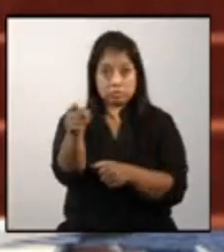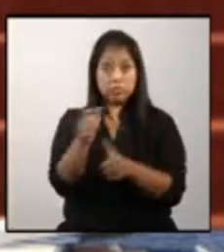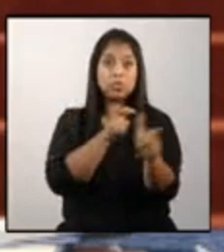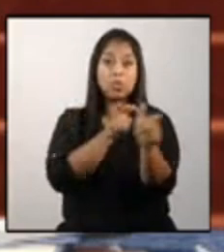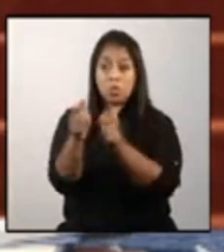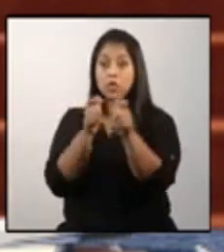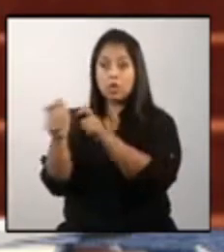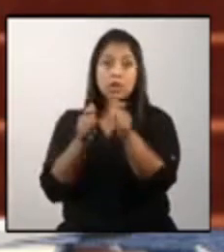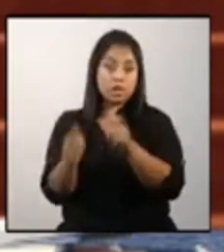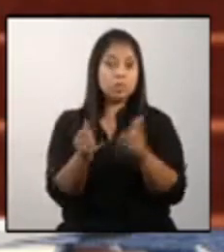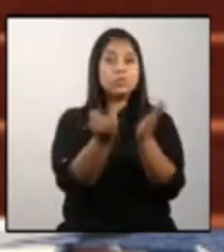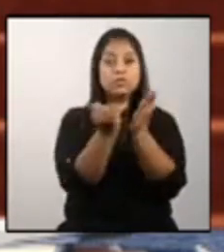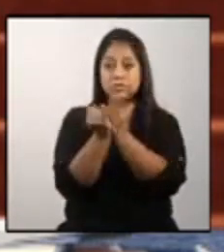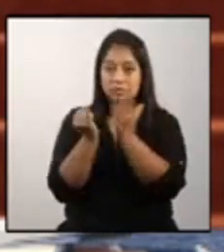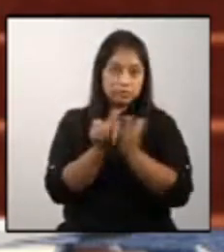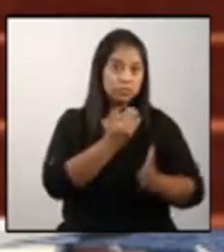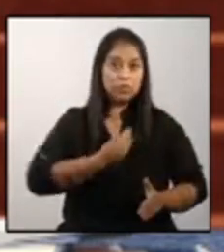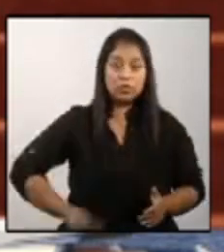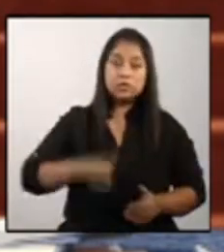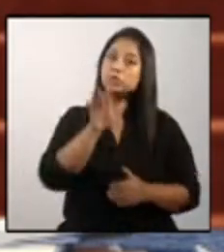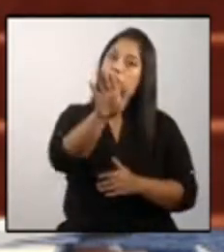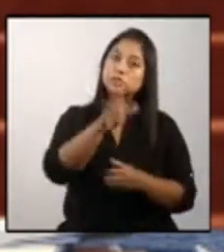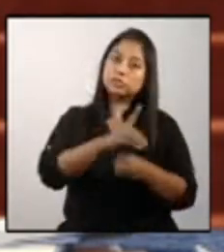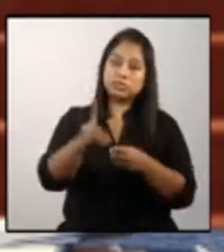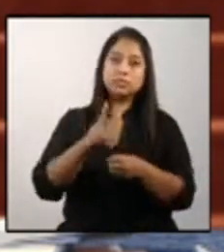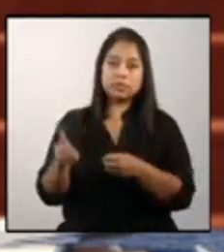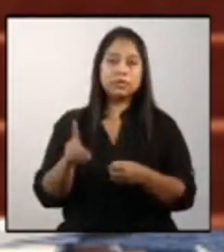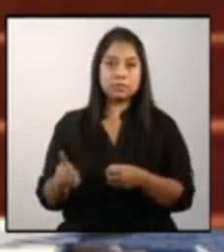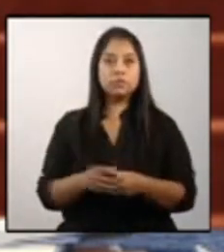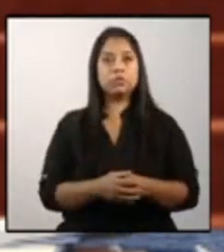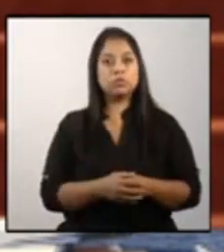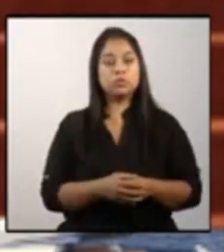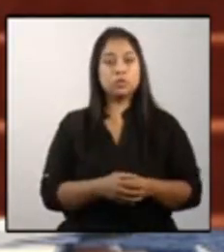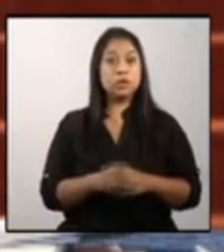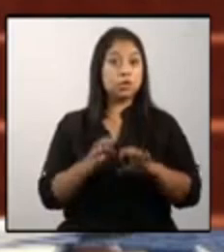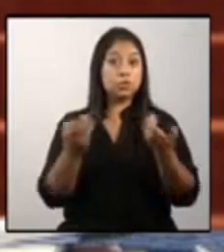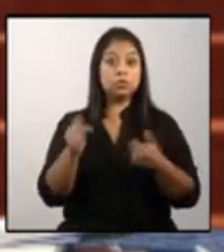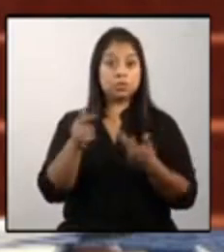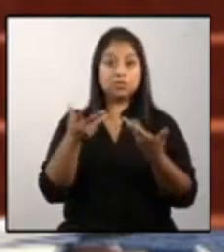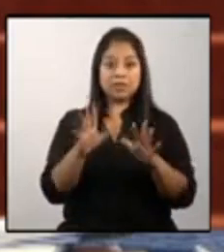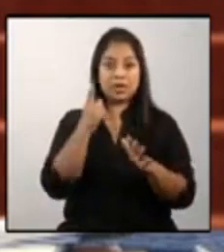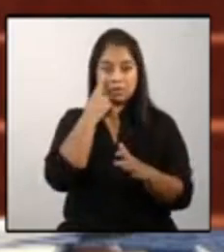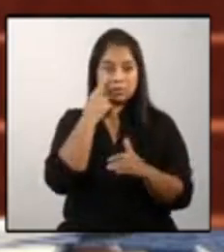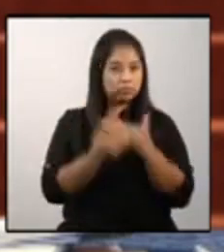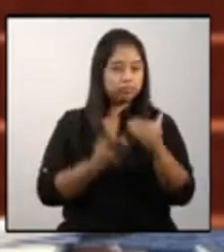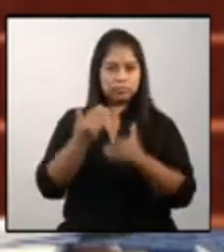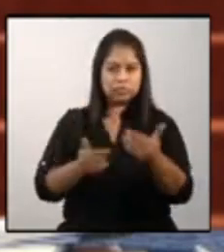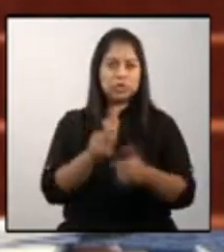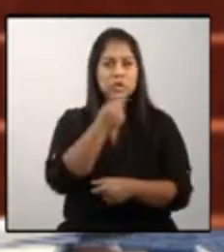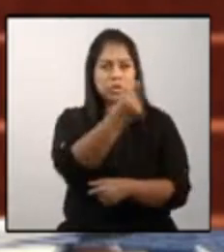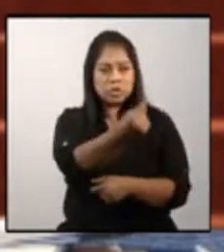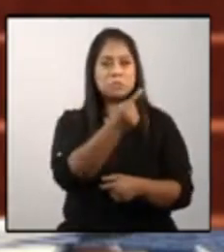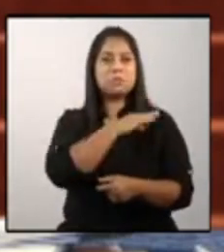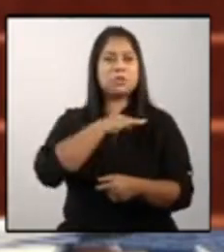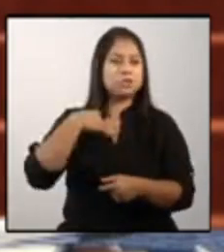instituciones de gobierno en sus departamentos y así como hemos ido diciendo lo que tiene el papel del